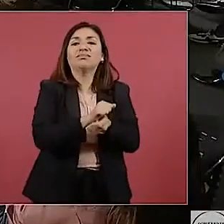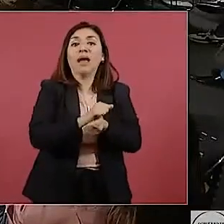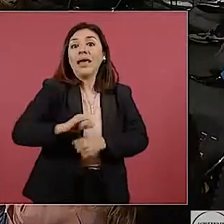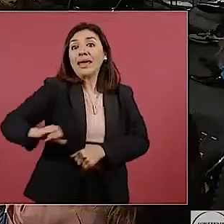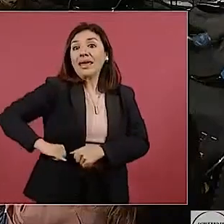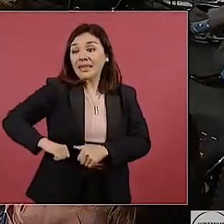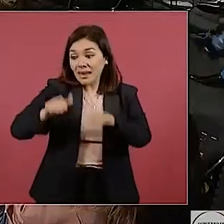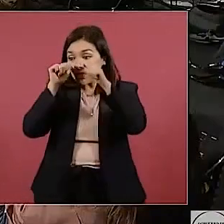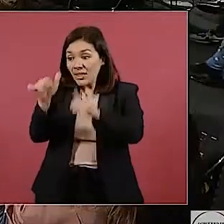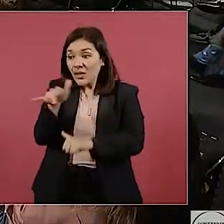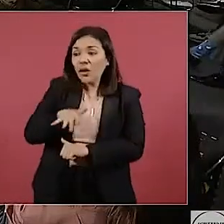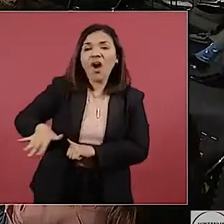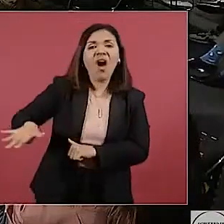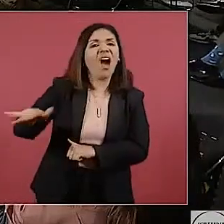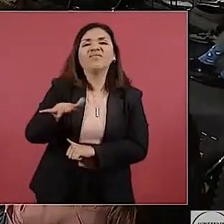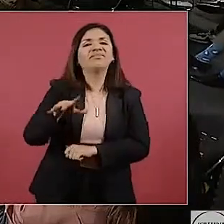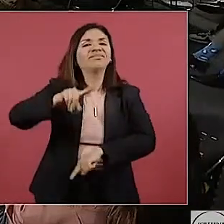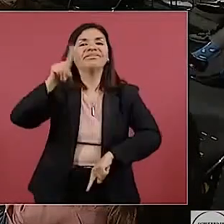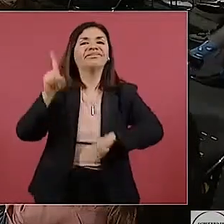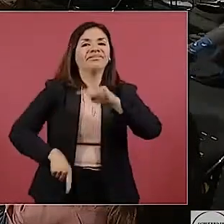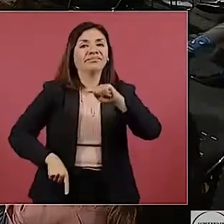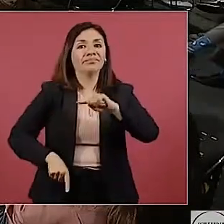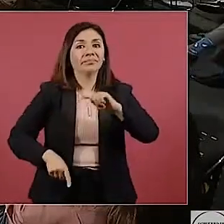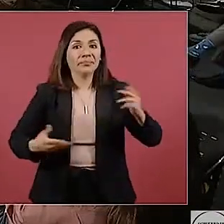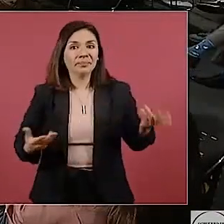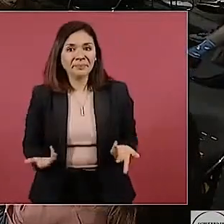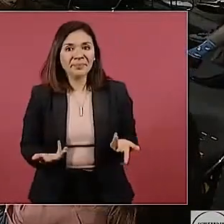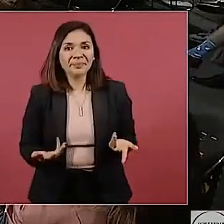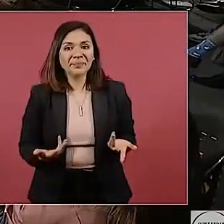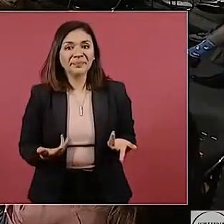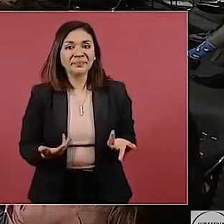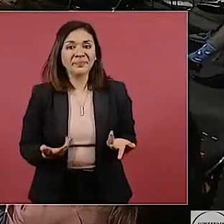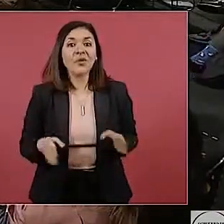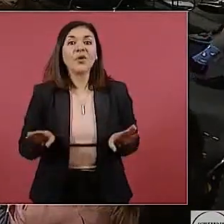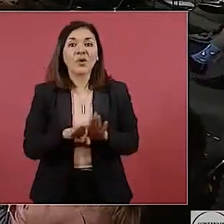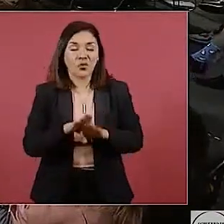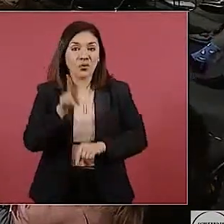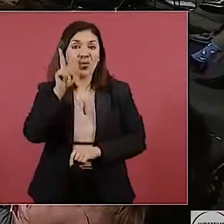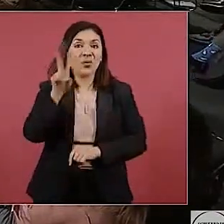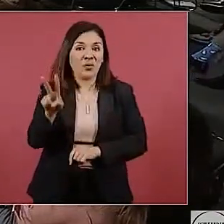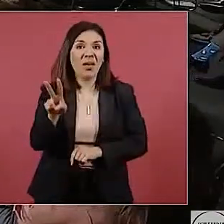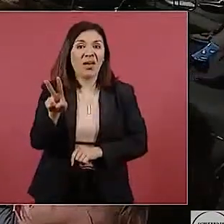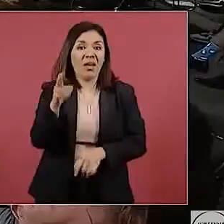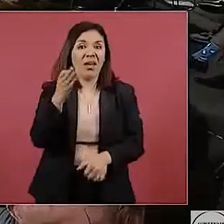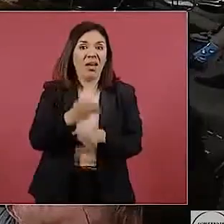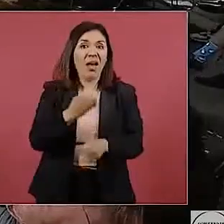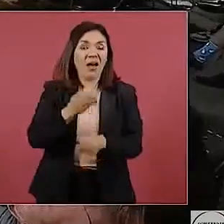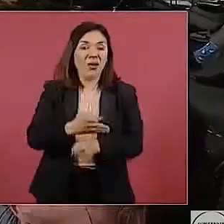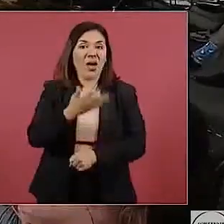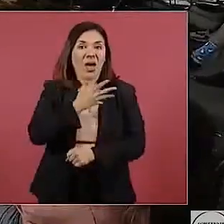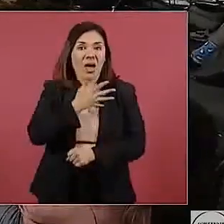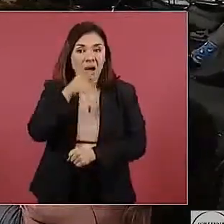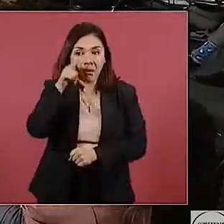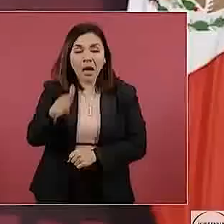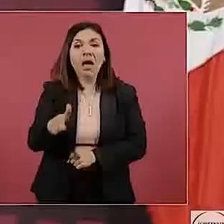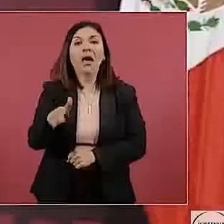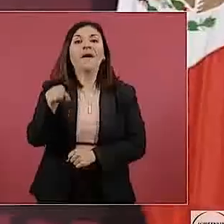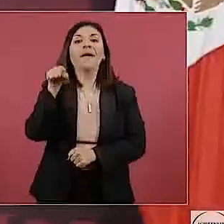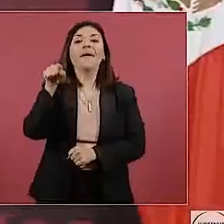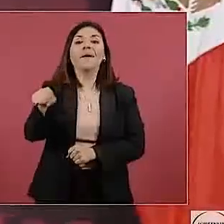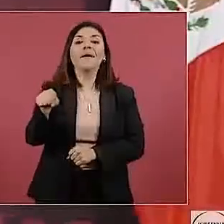público. Lo estamos viendo en el caso de que